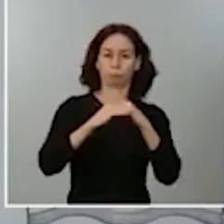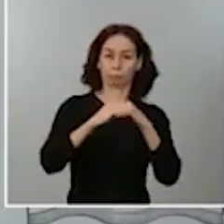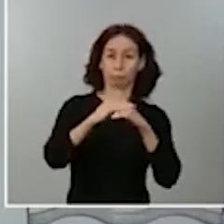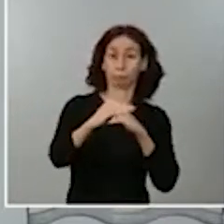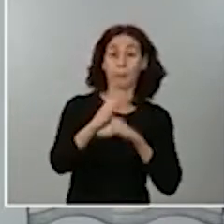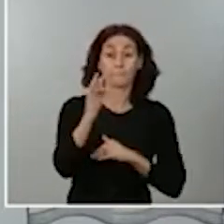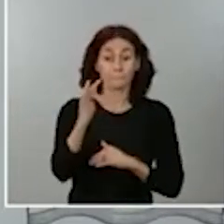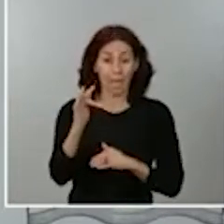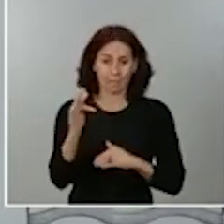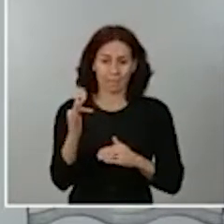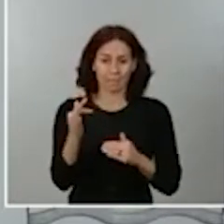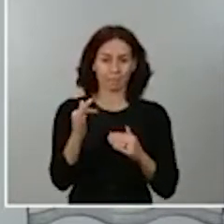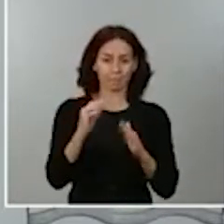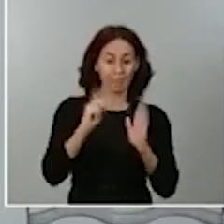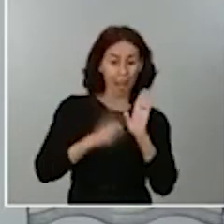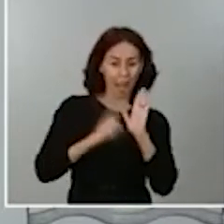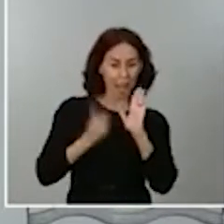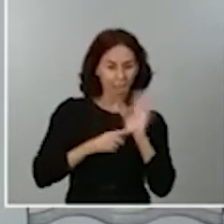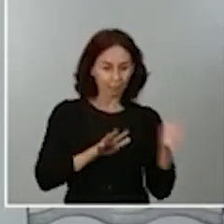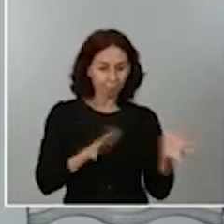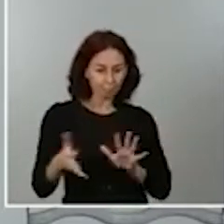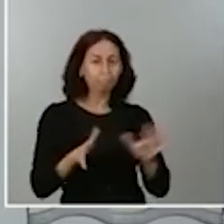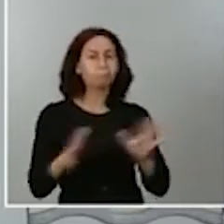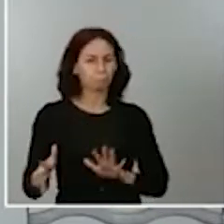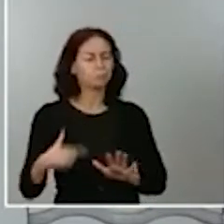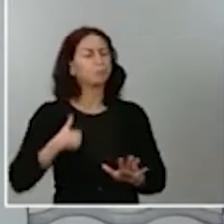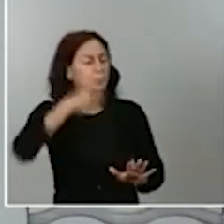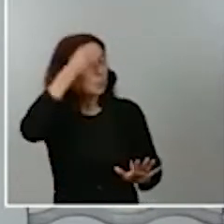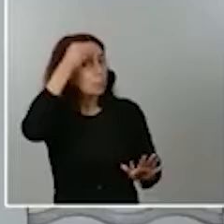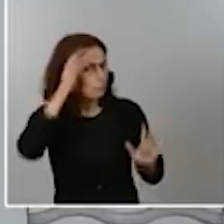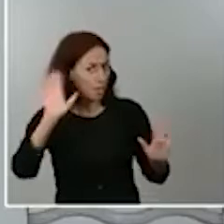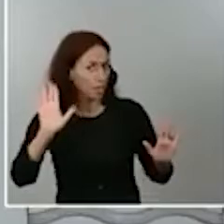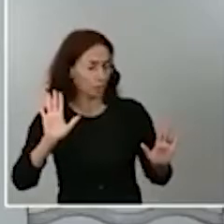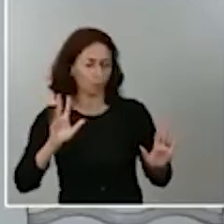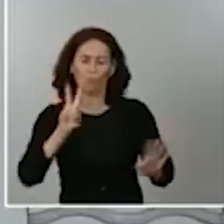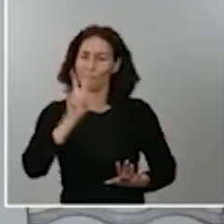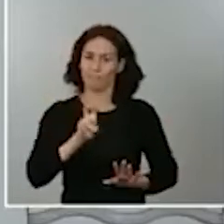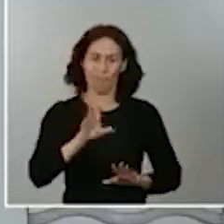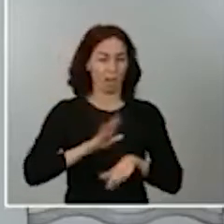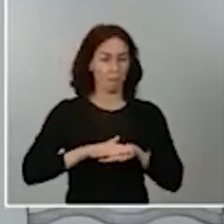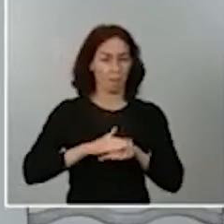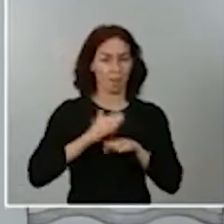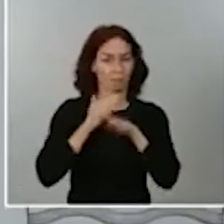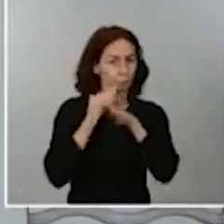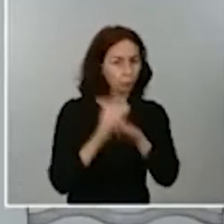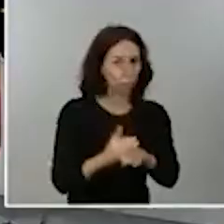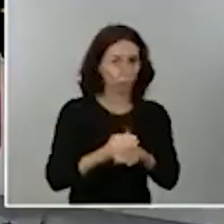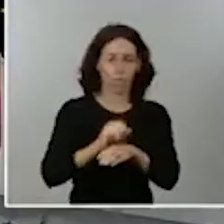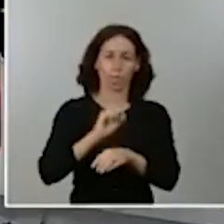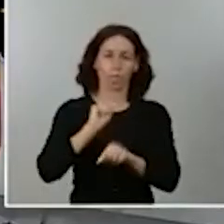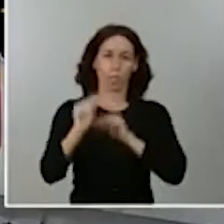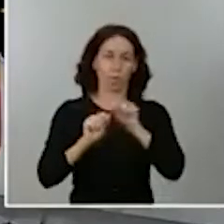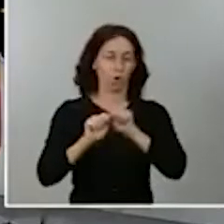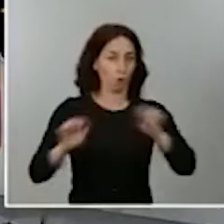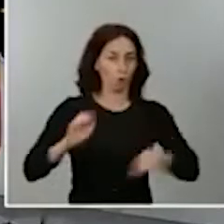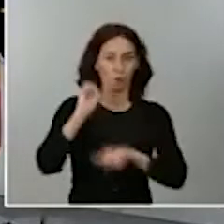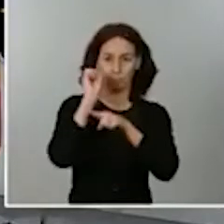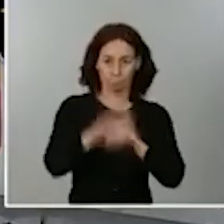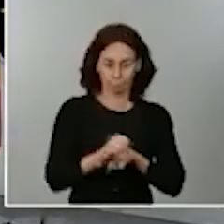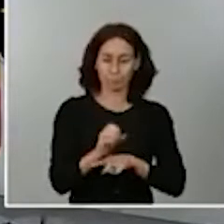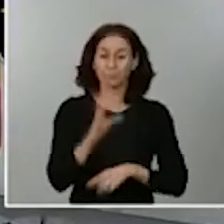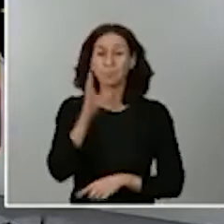mencionado será suficiente para seguir combatiendo el COVID-19 en Madrid. Por vía telemática creo que tenemos a